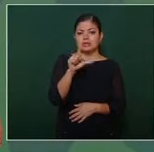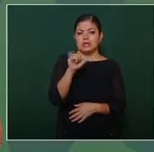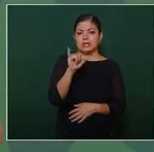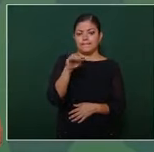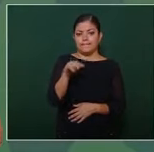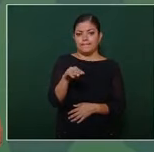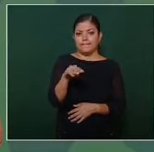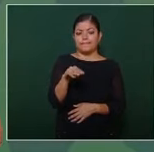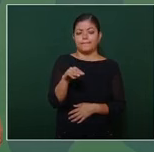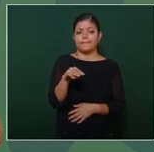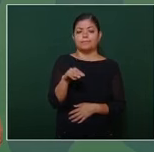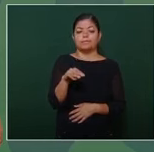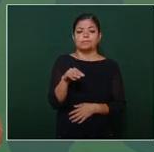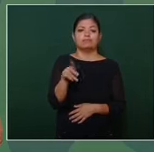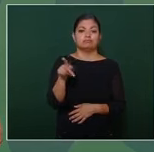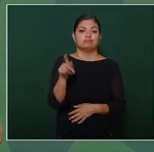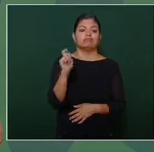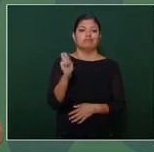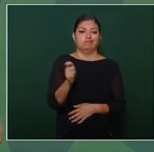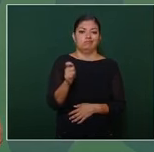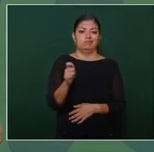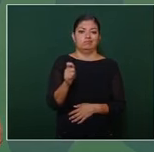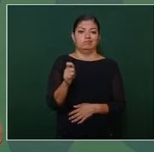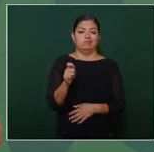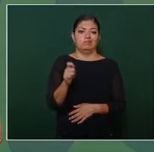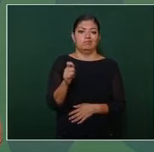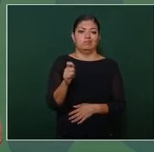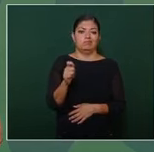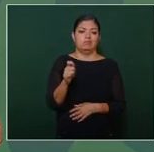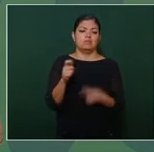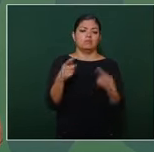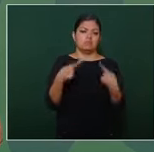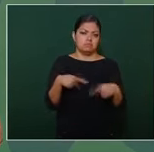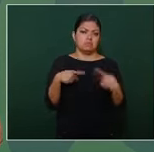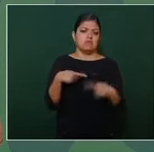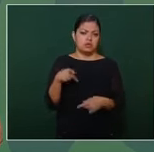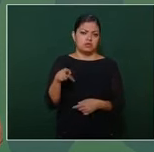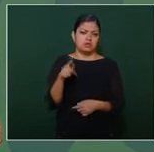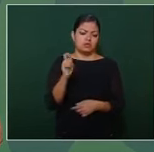una gente sensible